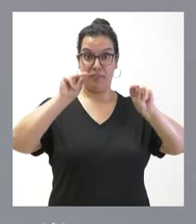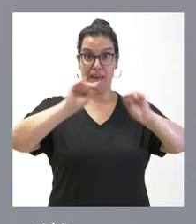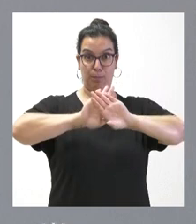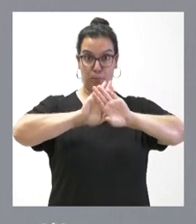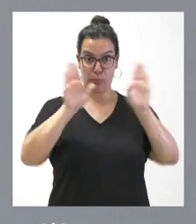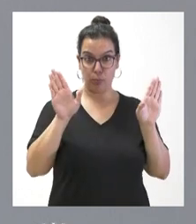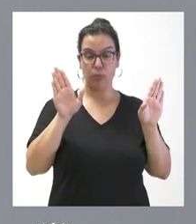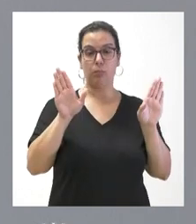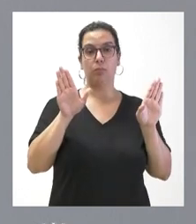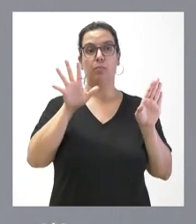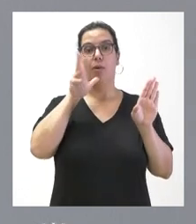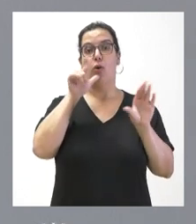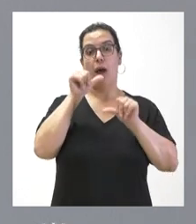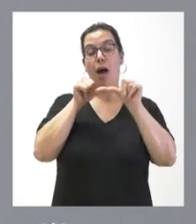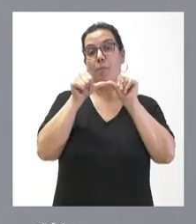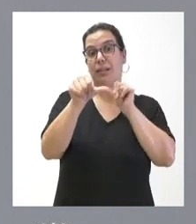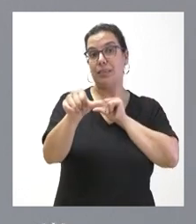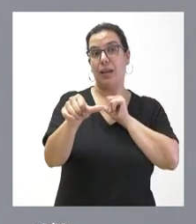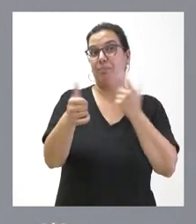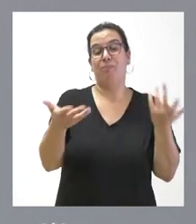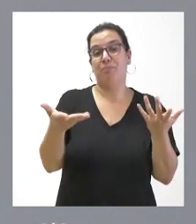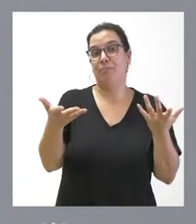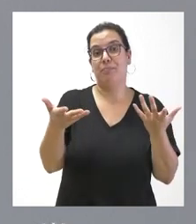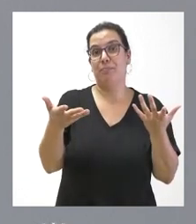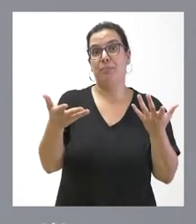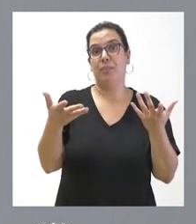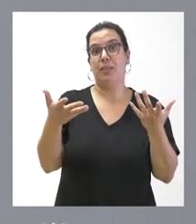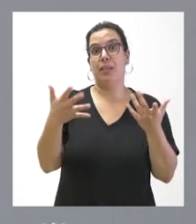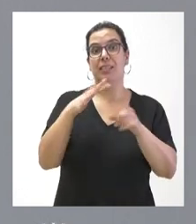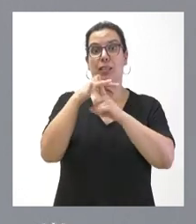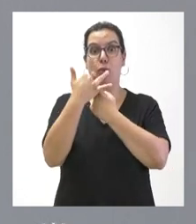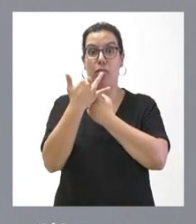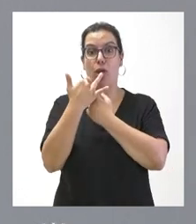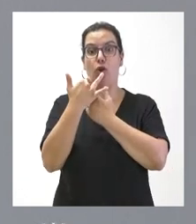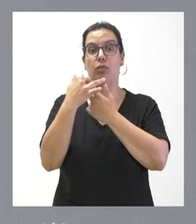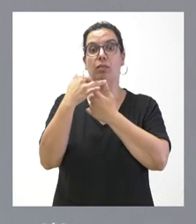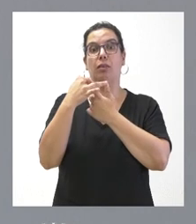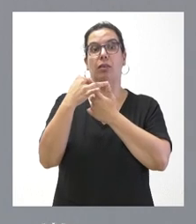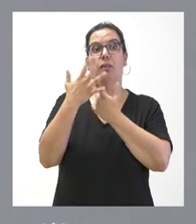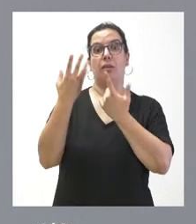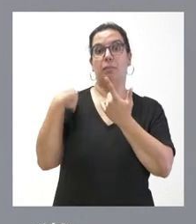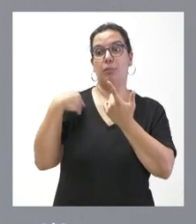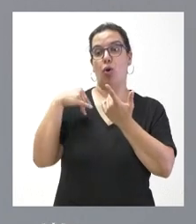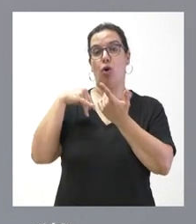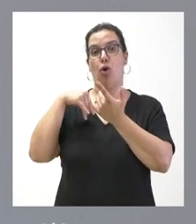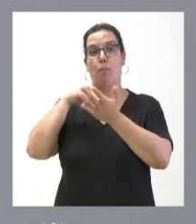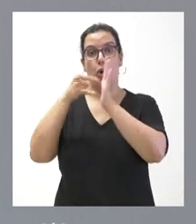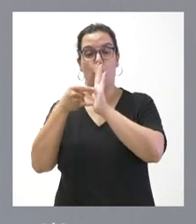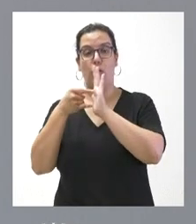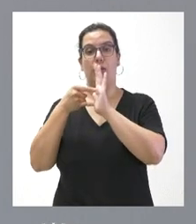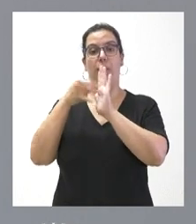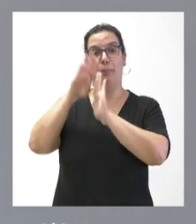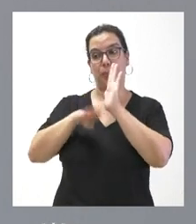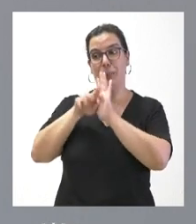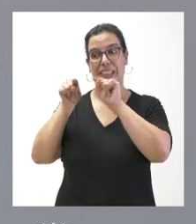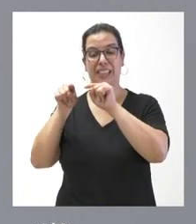pues deja de tener sentido el estado de situación que habíamos establecido respecto del plan Cal. Tuvimos en un momento dado el nivel 2